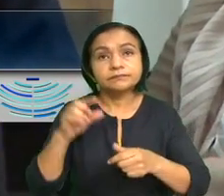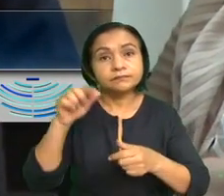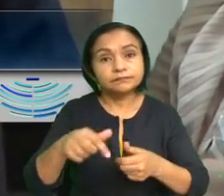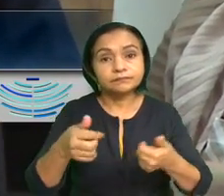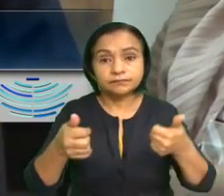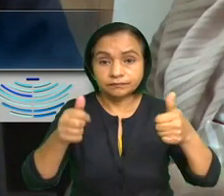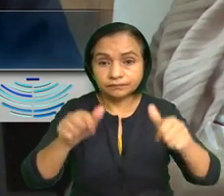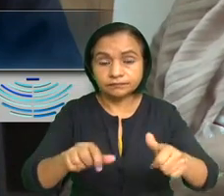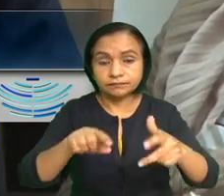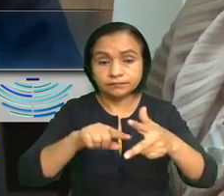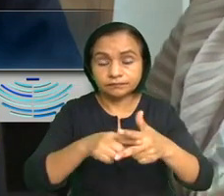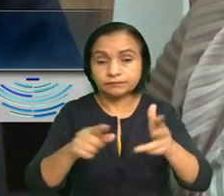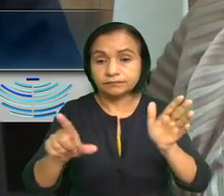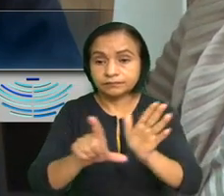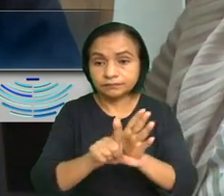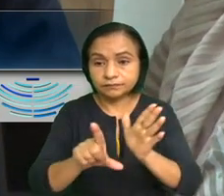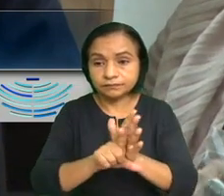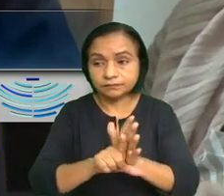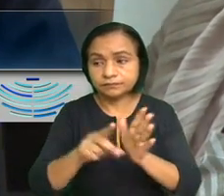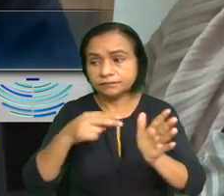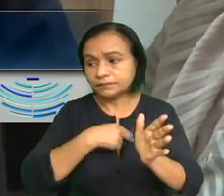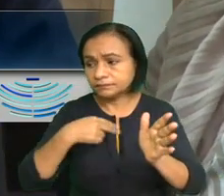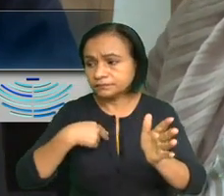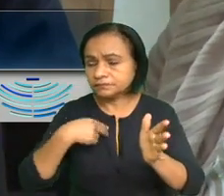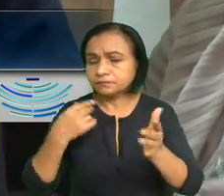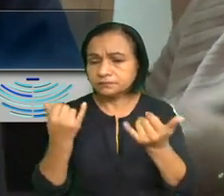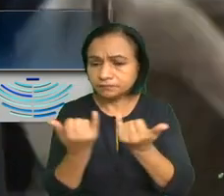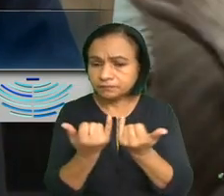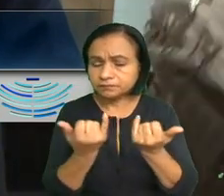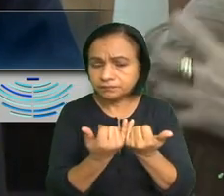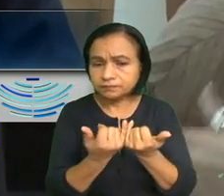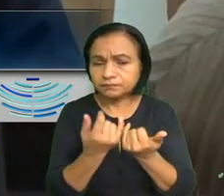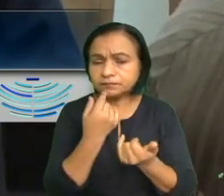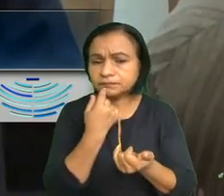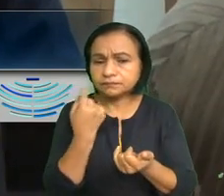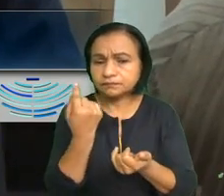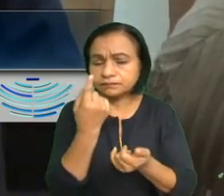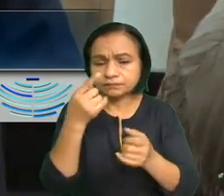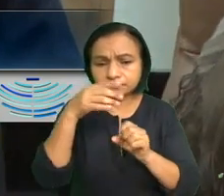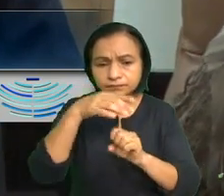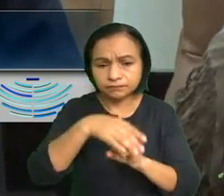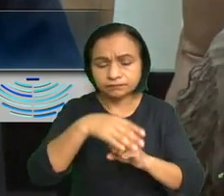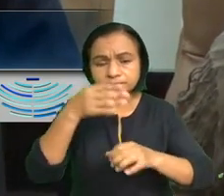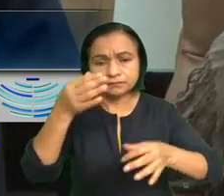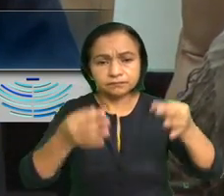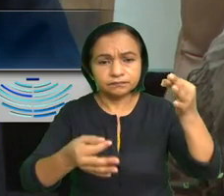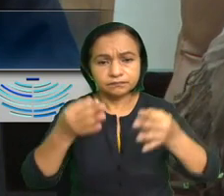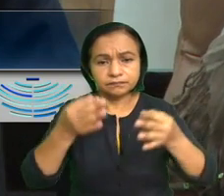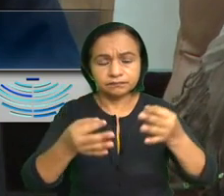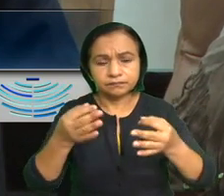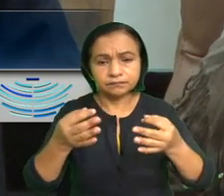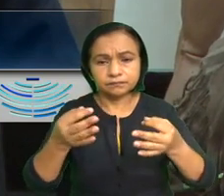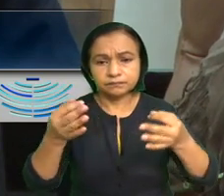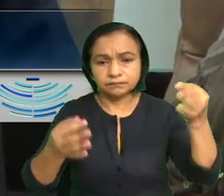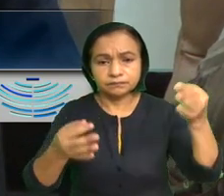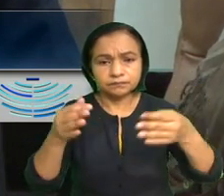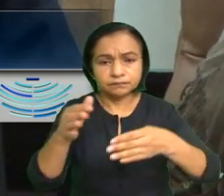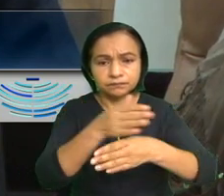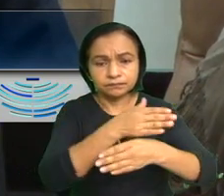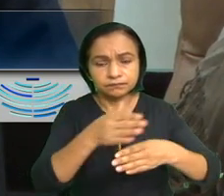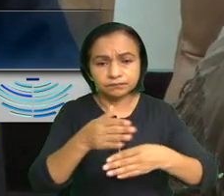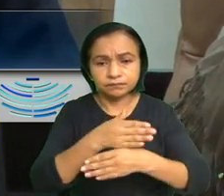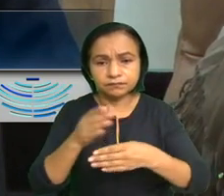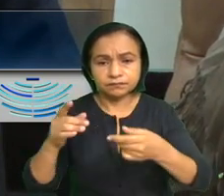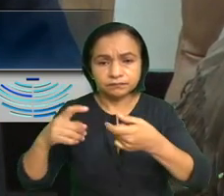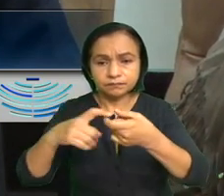esta iniciativa de ley ha sido rubricado por la Comisión de Justicia y Asuntos Jurídicos en